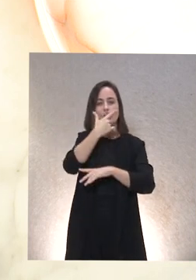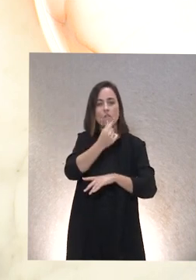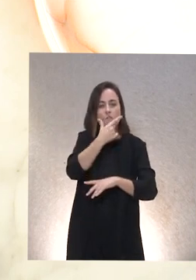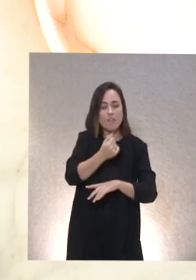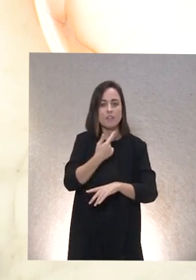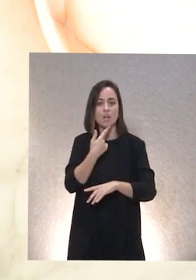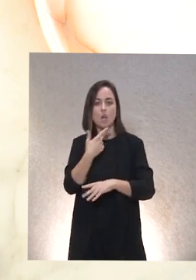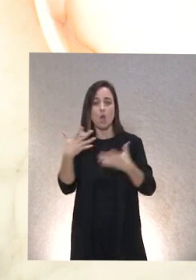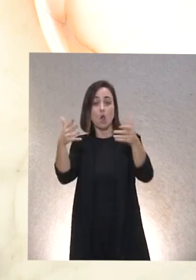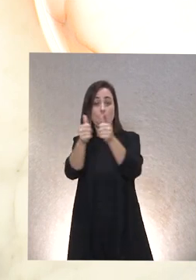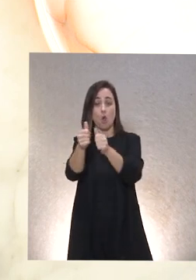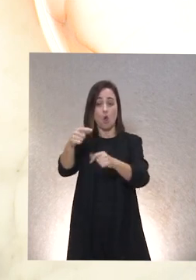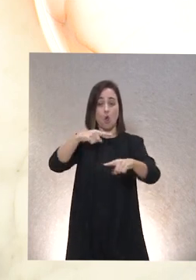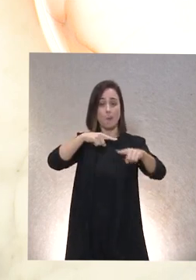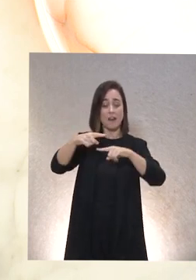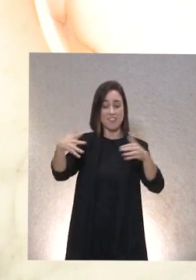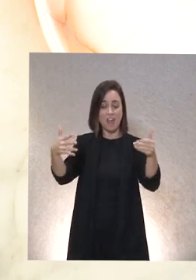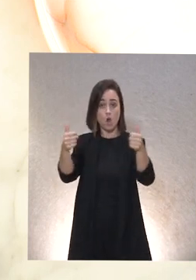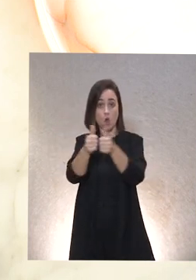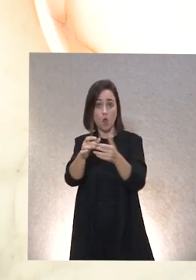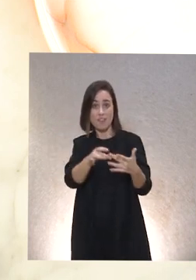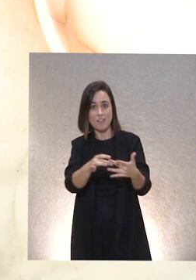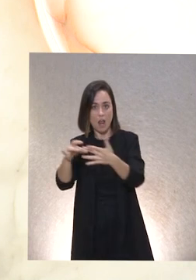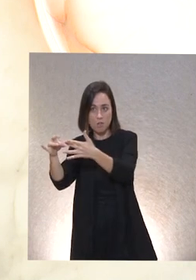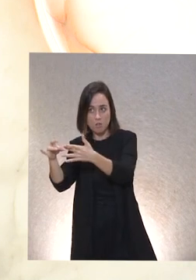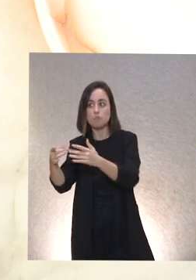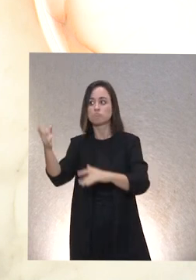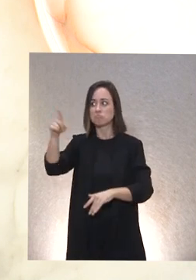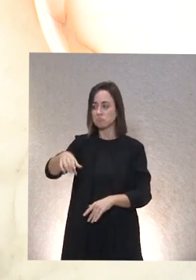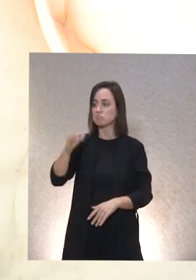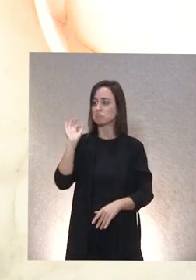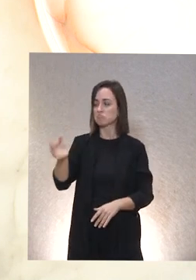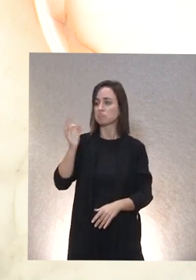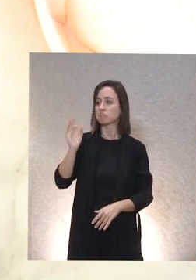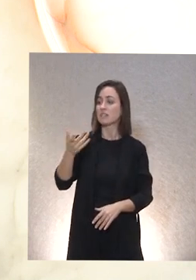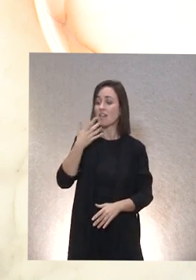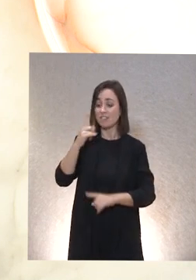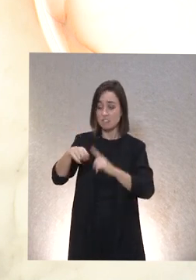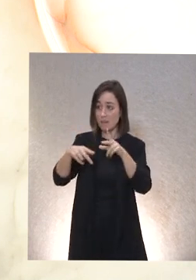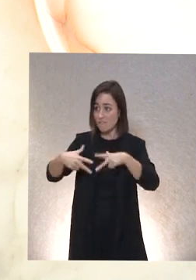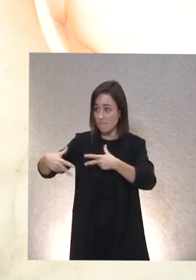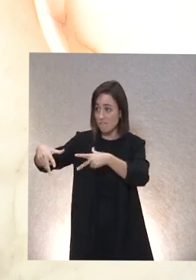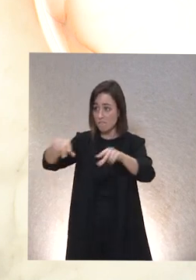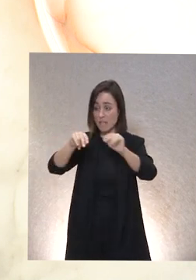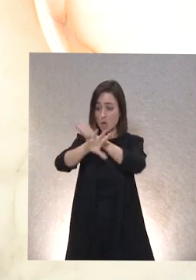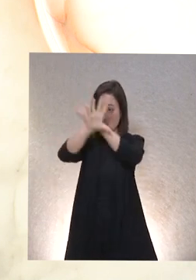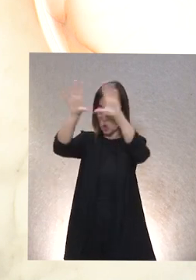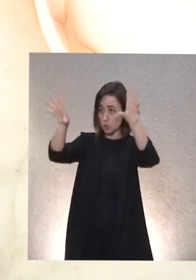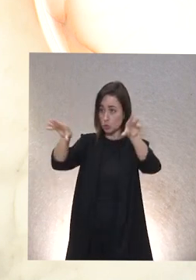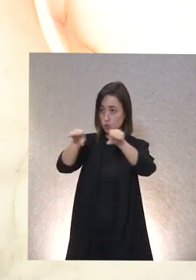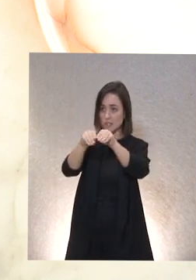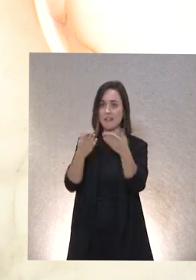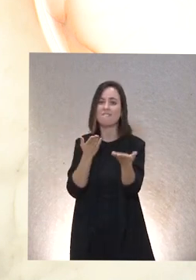de colegialazgo creo que está muy muy acertado y estoy seguro de que sus conclusiones que les pediría que nos las hagáis llegar